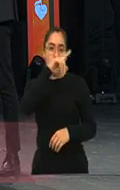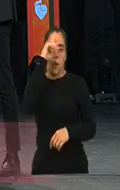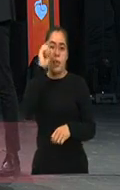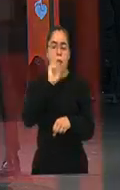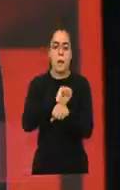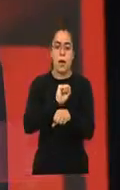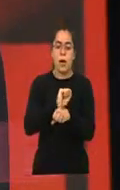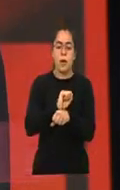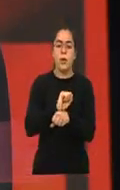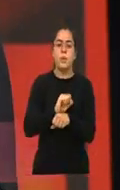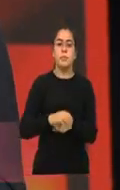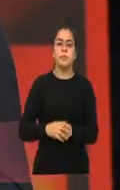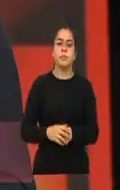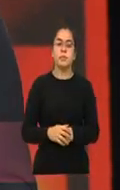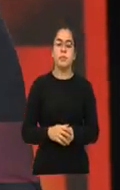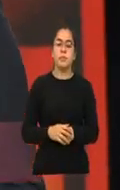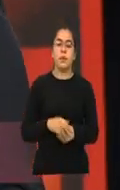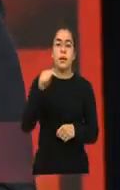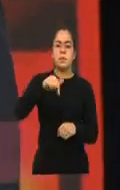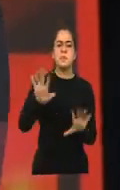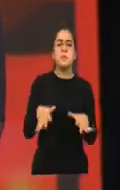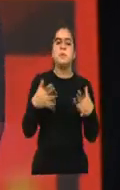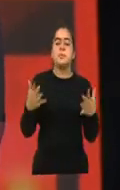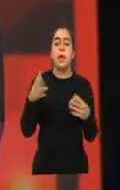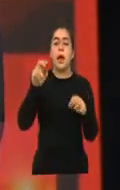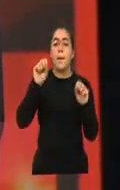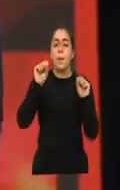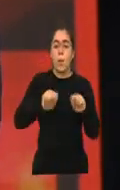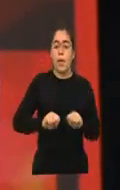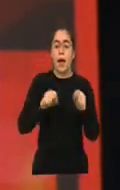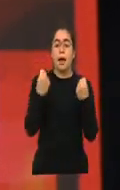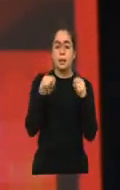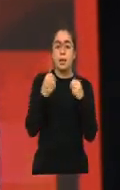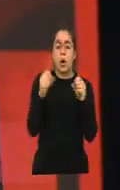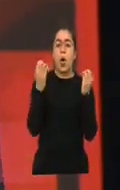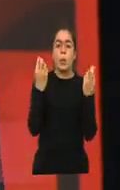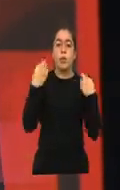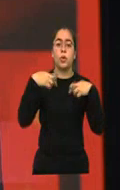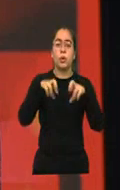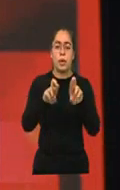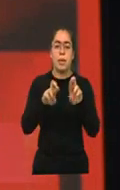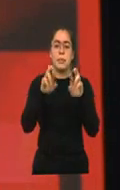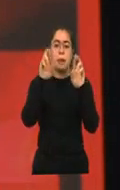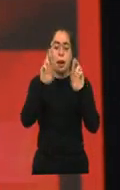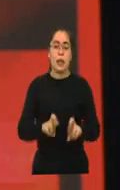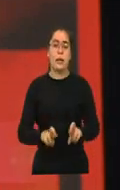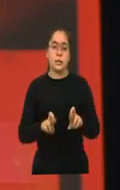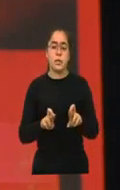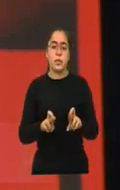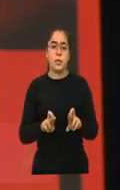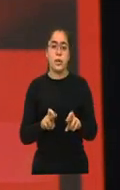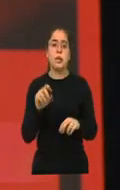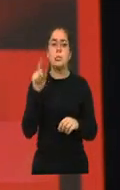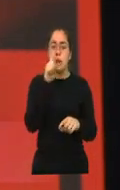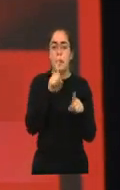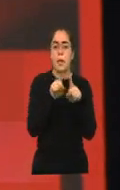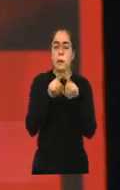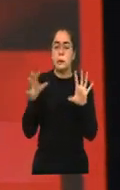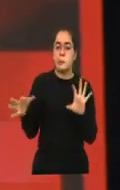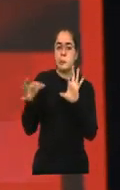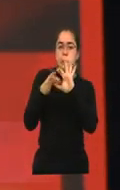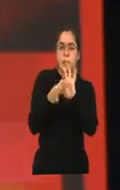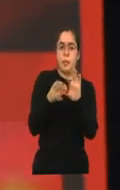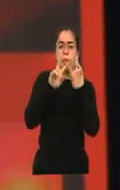se convierte hoy en que hayan oportunidades, como lo decía muy bien, para que las personas, y esto va de la mano de la política de